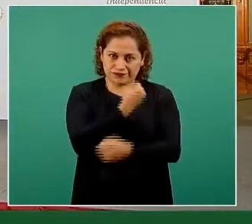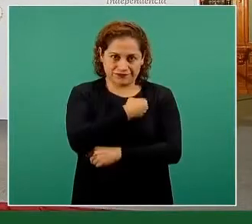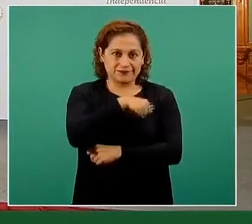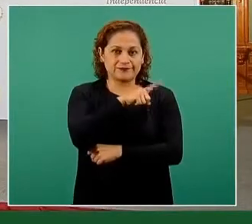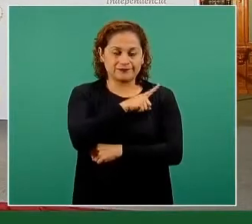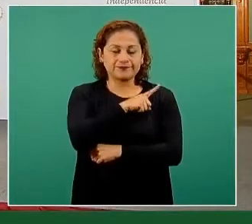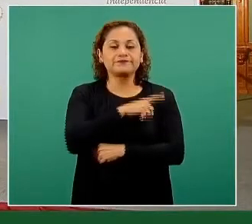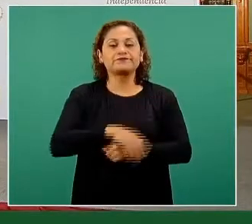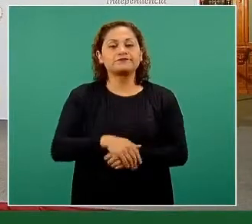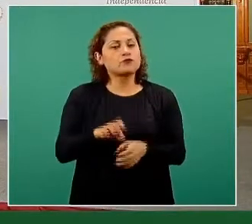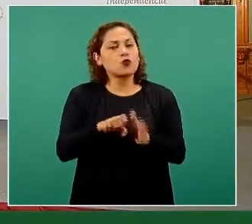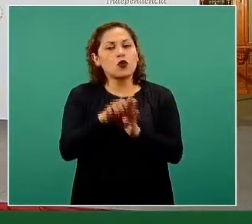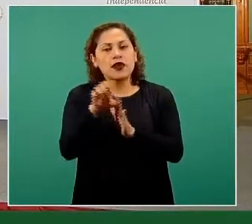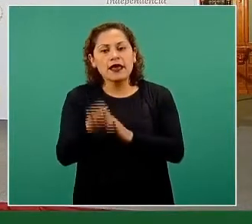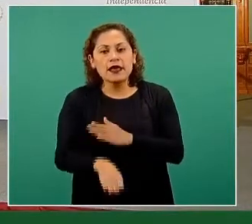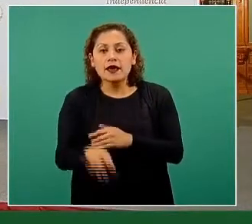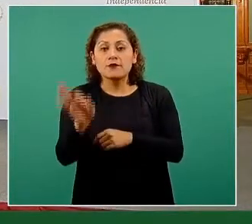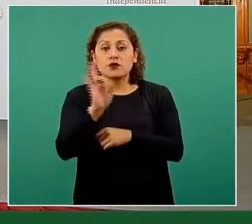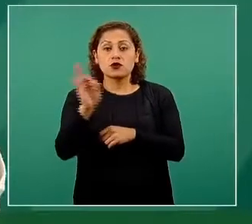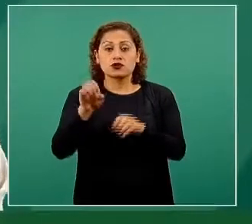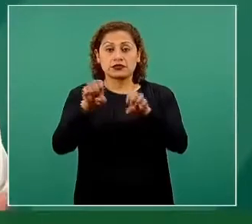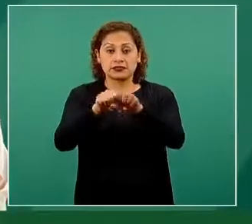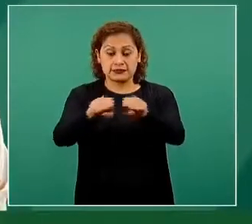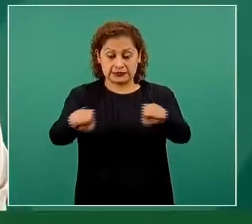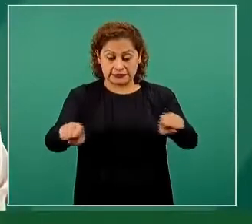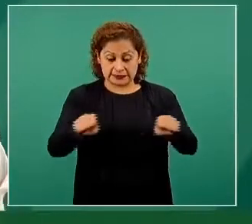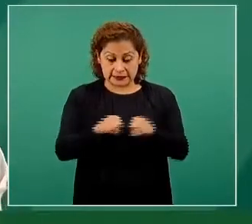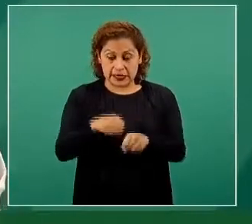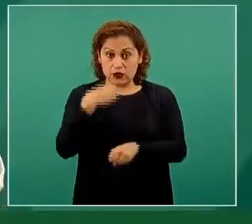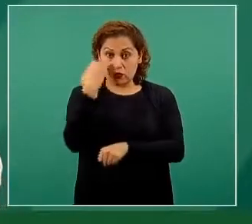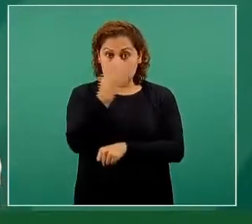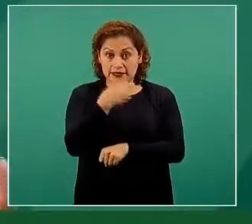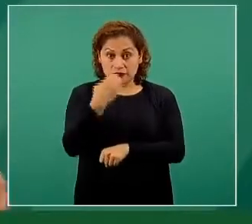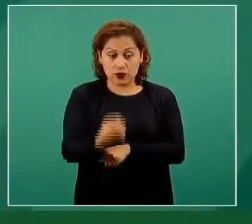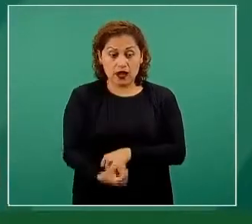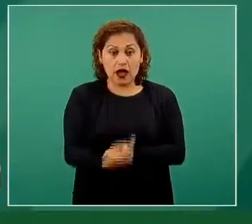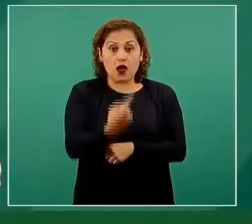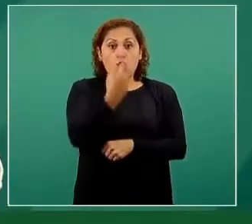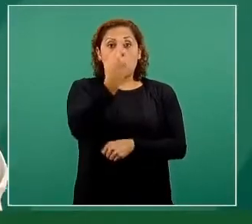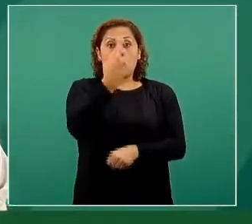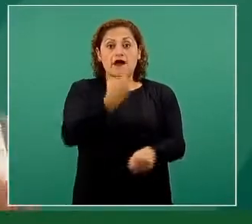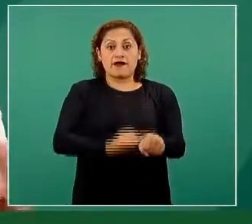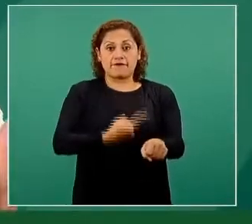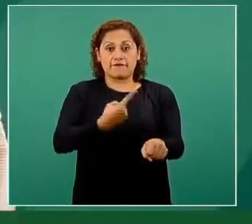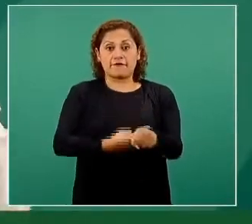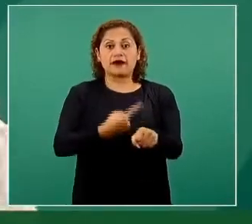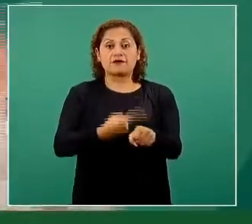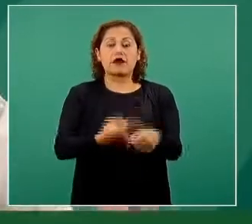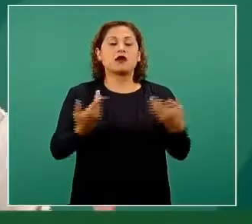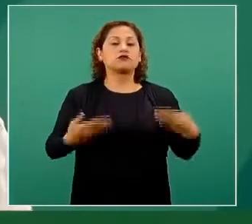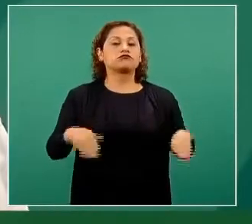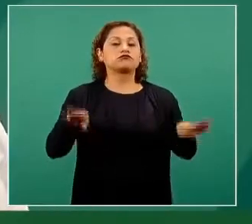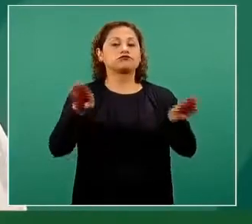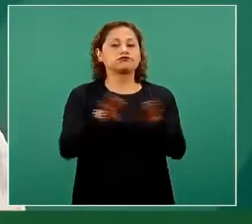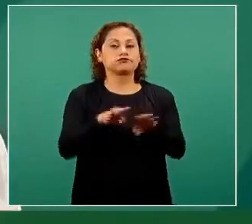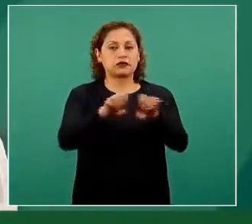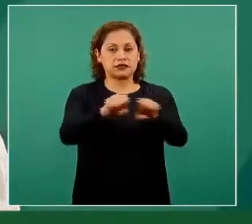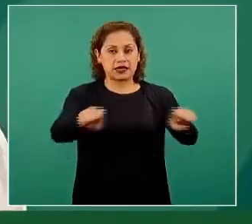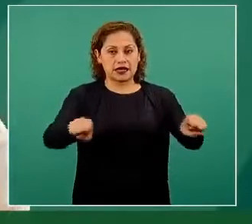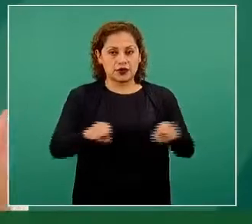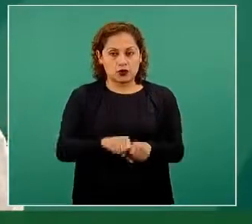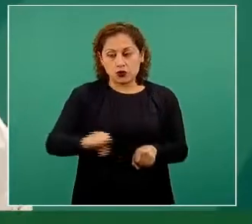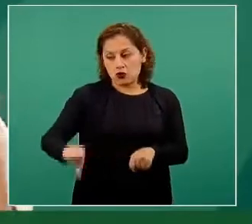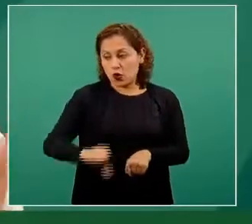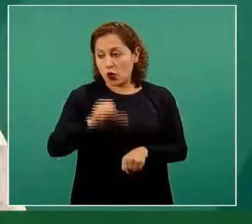que si en un salón se presentaba un caso, se cerraba el salón y si se presentaban casos en más de un salón, se cerraba la escuela.